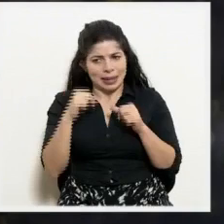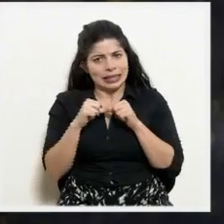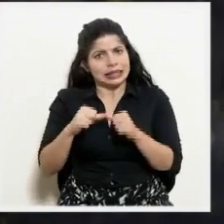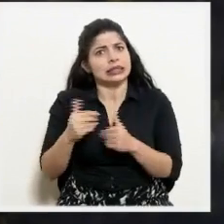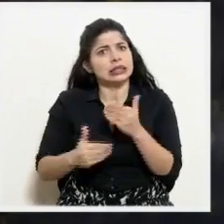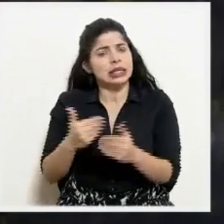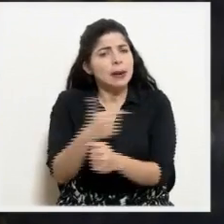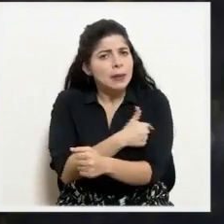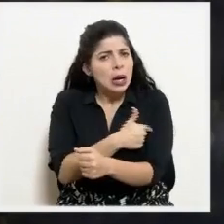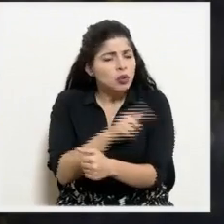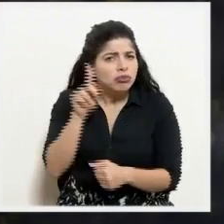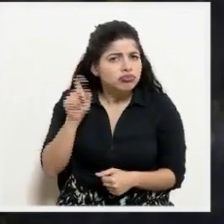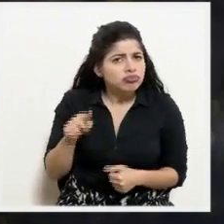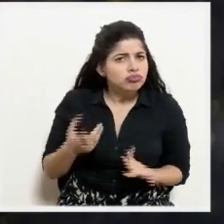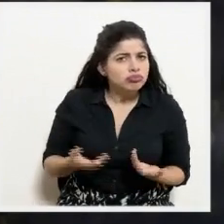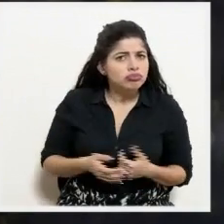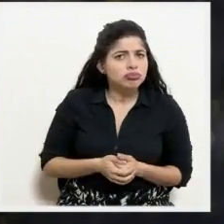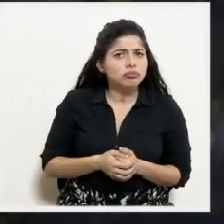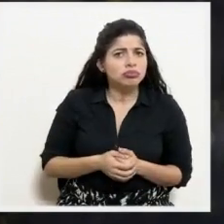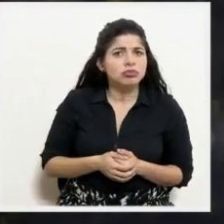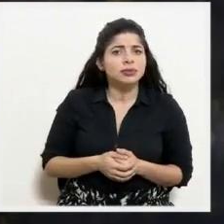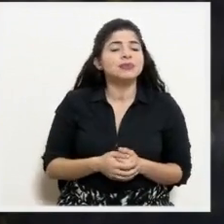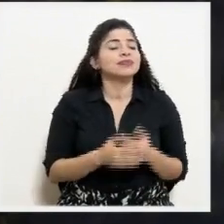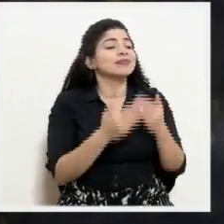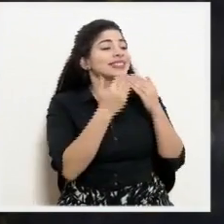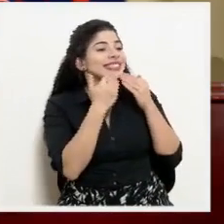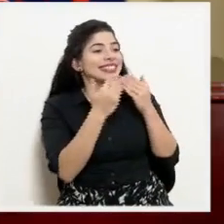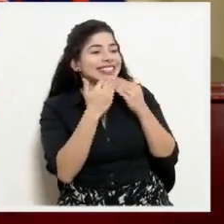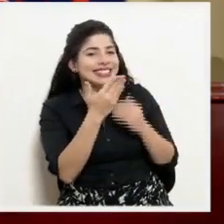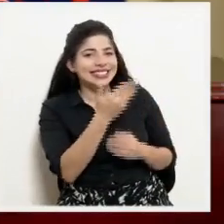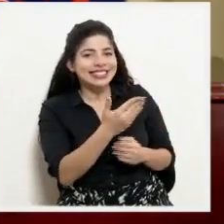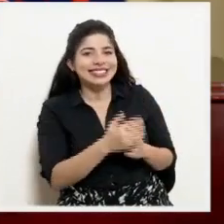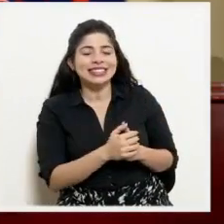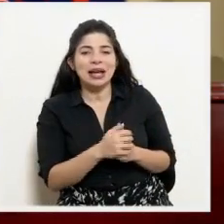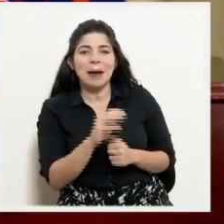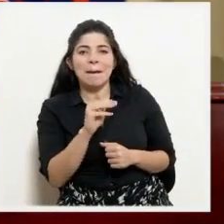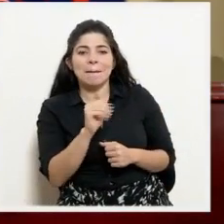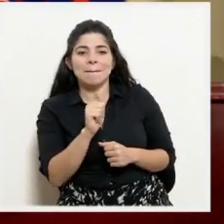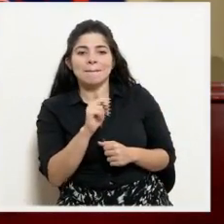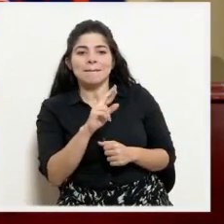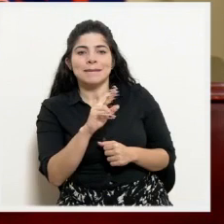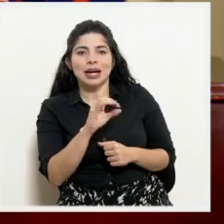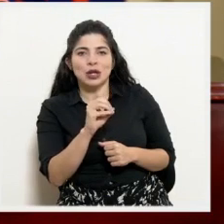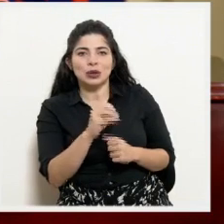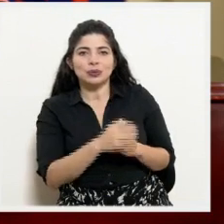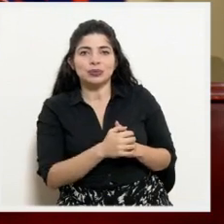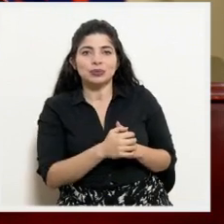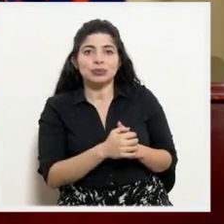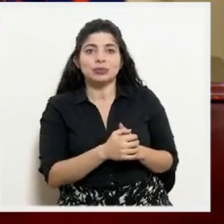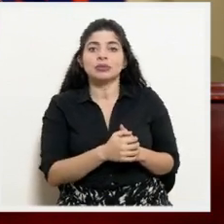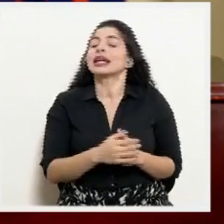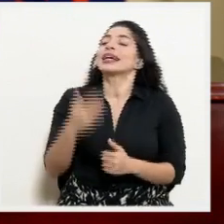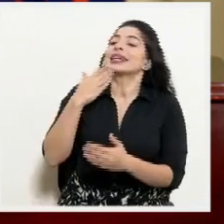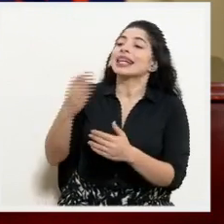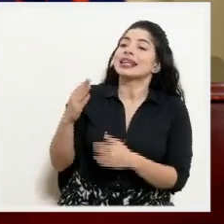proceso de vacunación. Muchísimas gracias, Mario. Gracias,